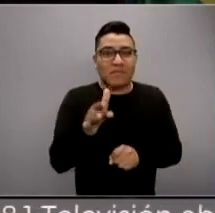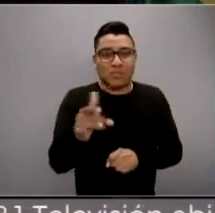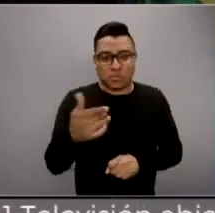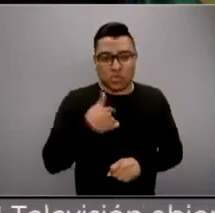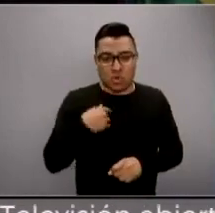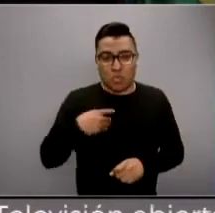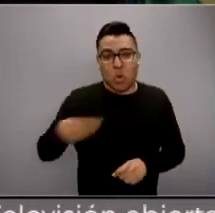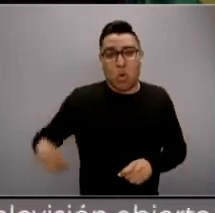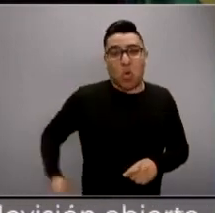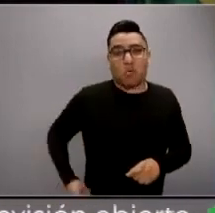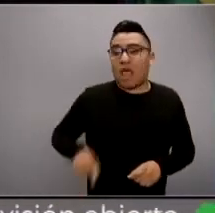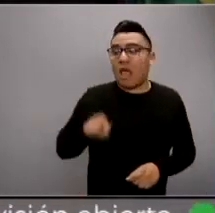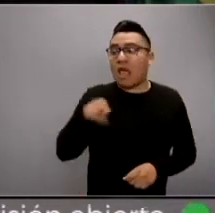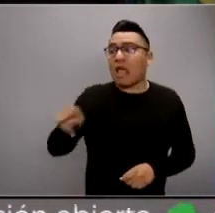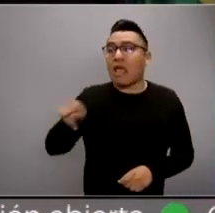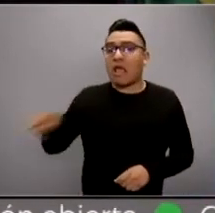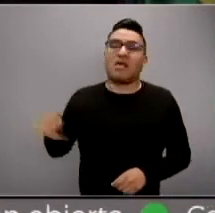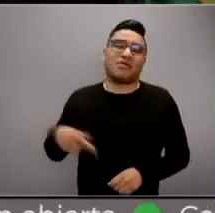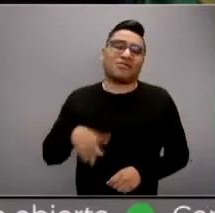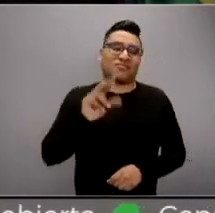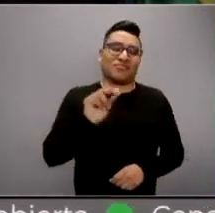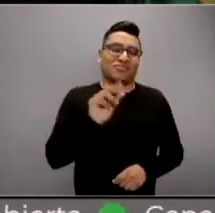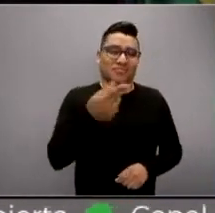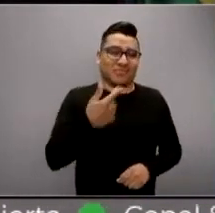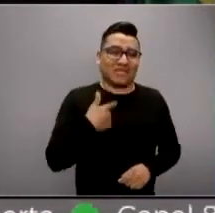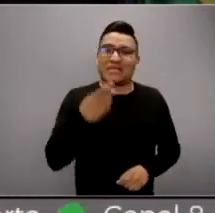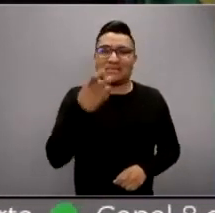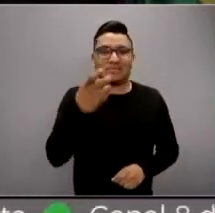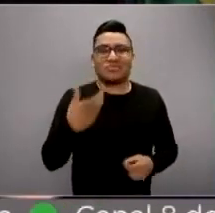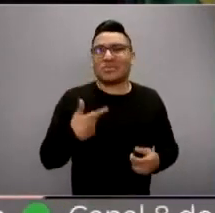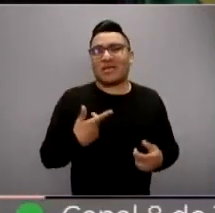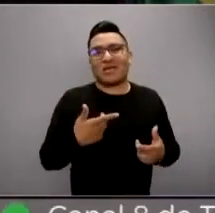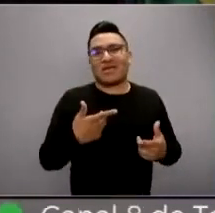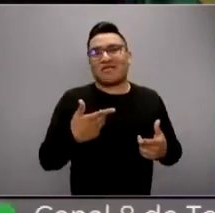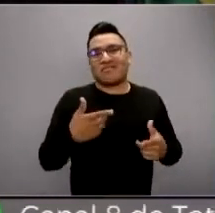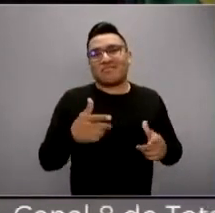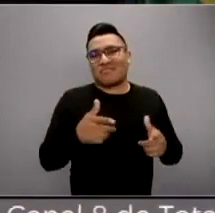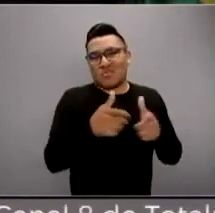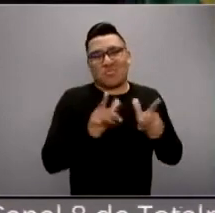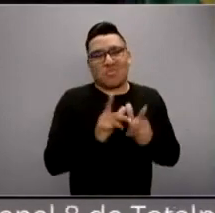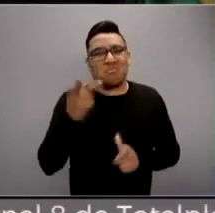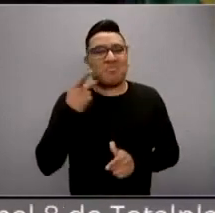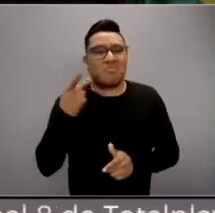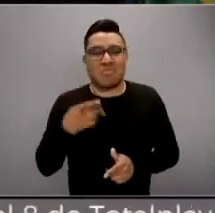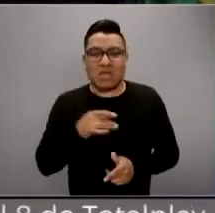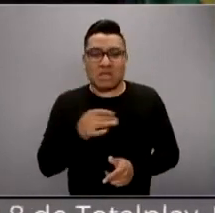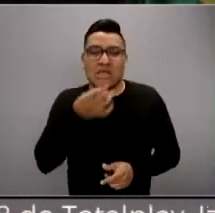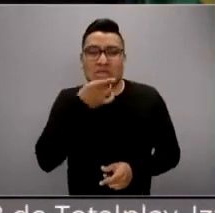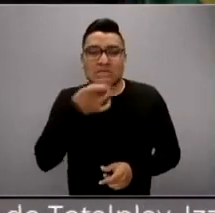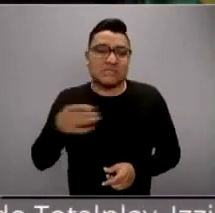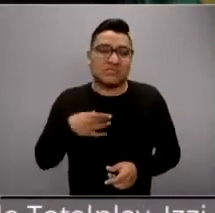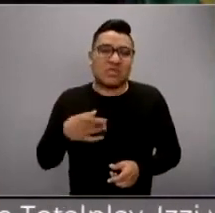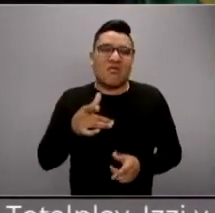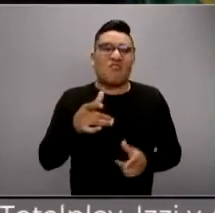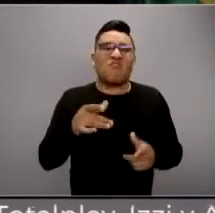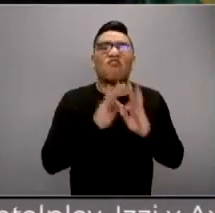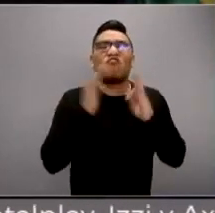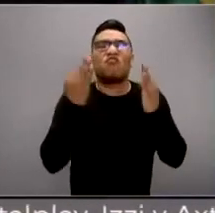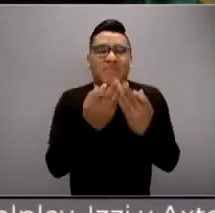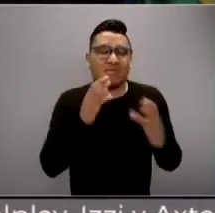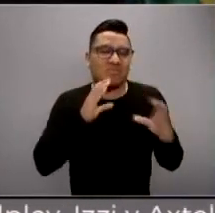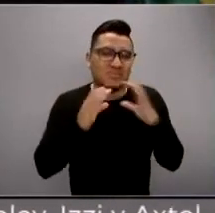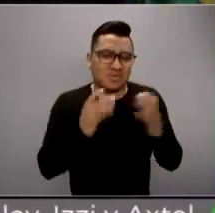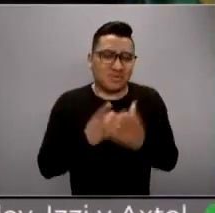no puedo culpar a nadie cuando. O sea, pensando desde el punto de vista de un estratega político es pues nada, no nos queda otra si queremos mover estos mensajes por aquí, por allá. Aunque podrían